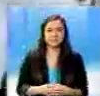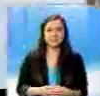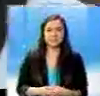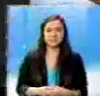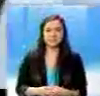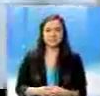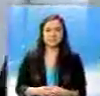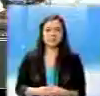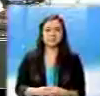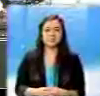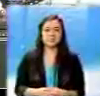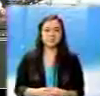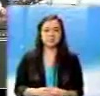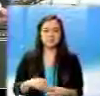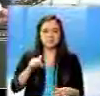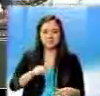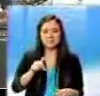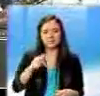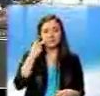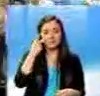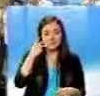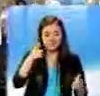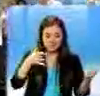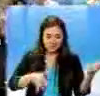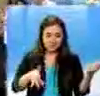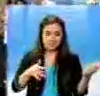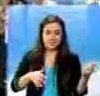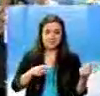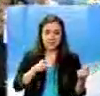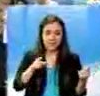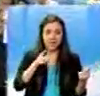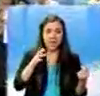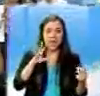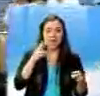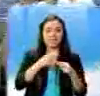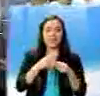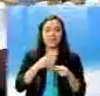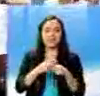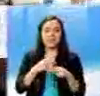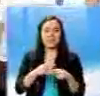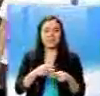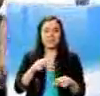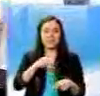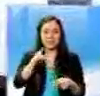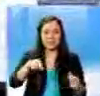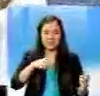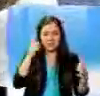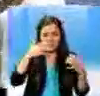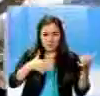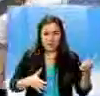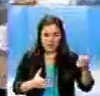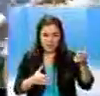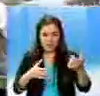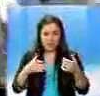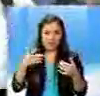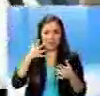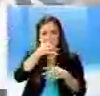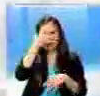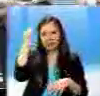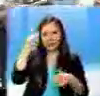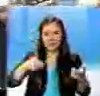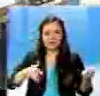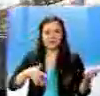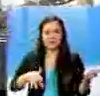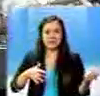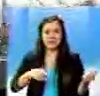Allí el presidente la tocó. Sí, la tocó, pero no se acordaba por dónde agarrar el estilo. Adaptado como instrumento musical.